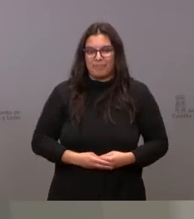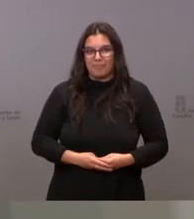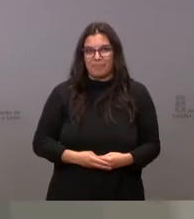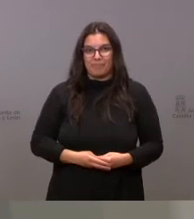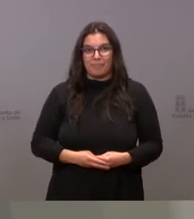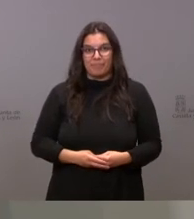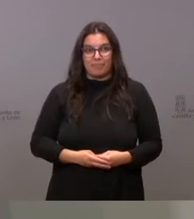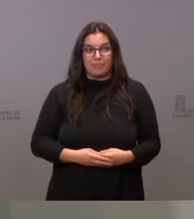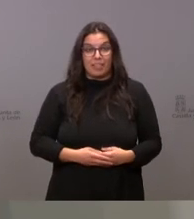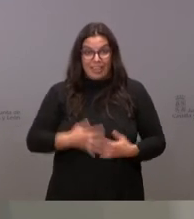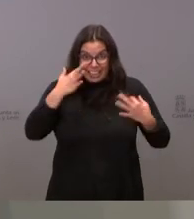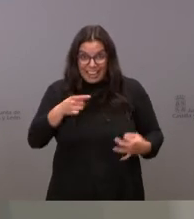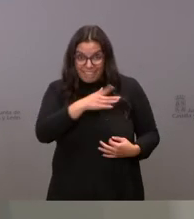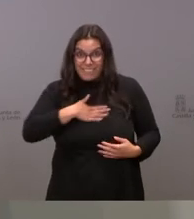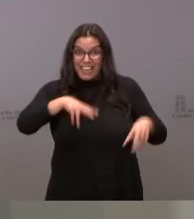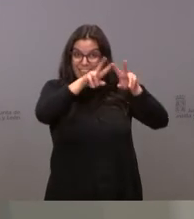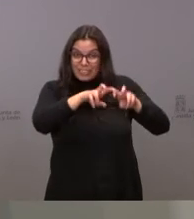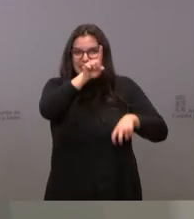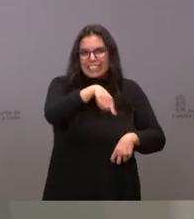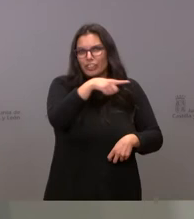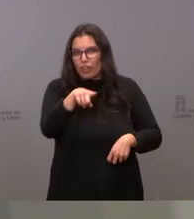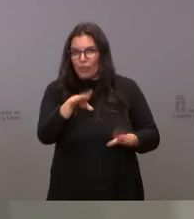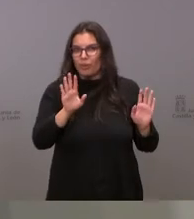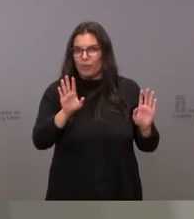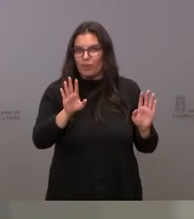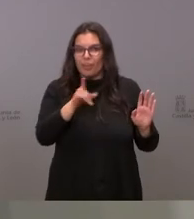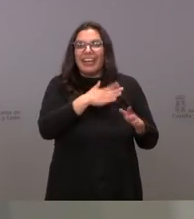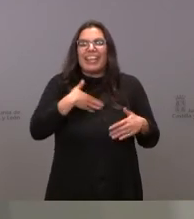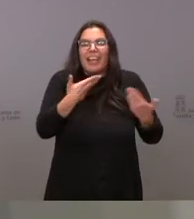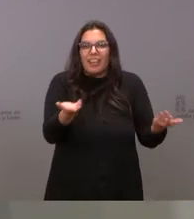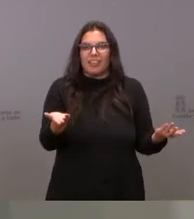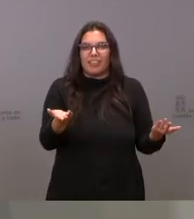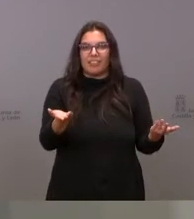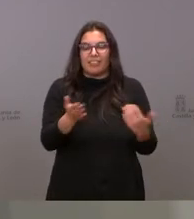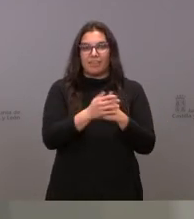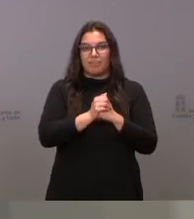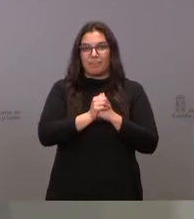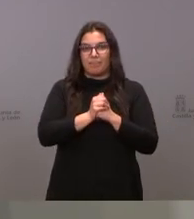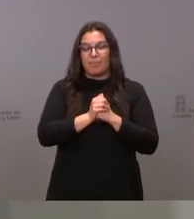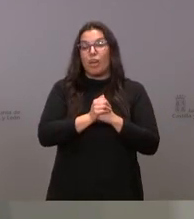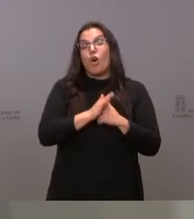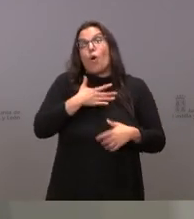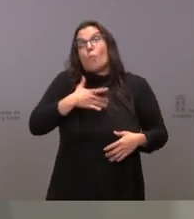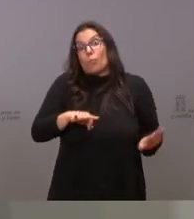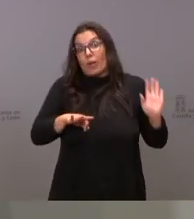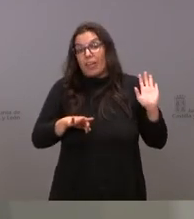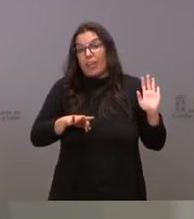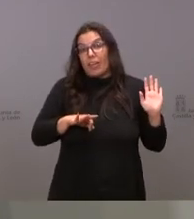Si es que quiere usted investigar algo. La pregunta es ¿qué es lo que quiere investigar? ¿O quiere usted